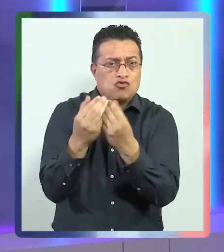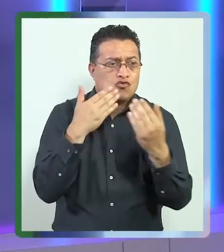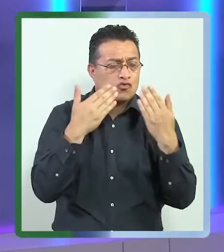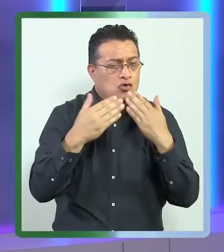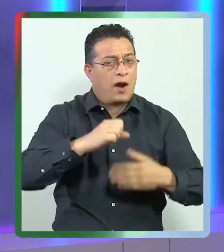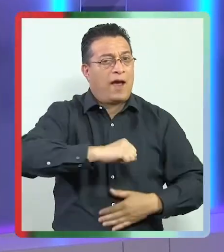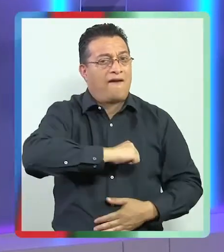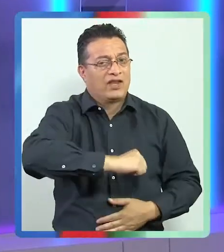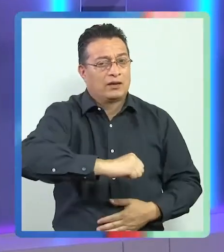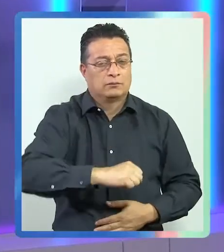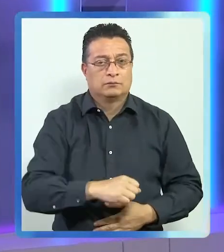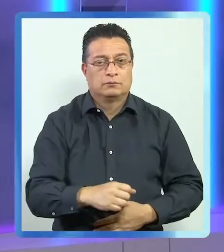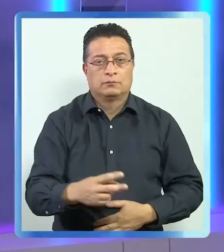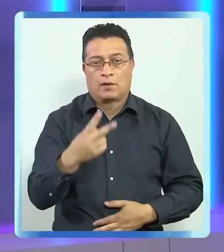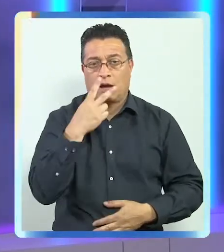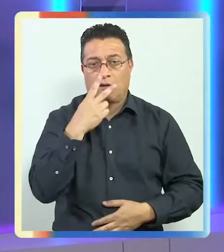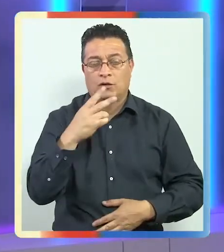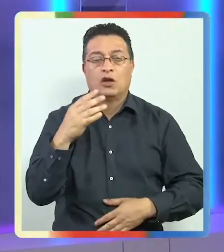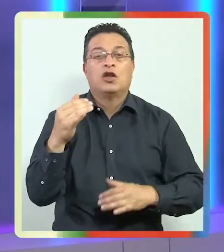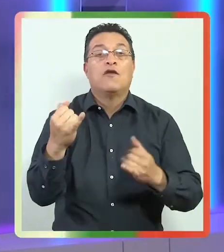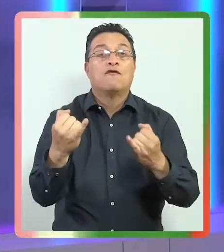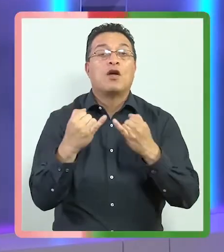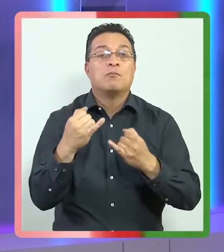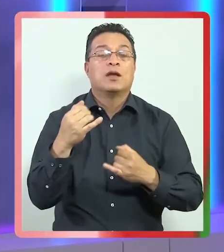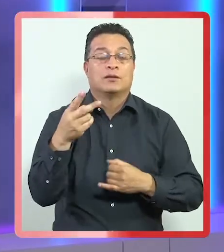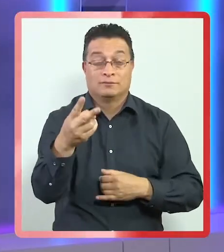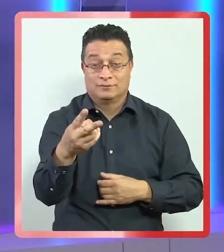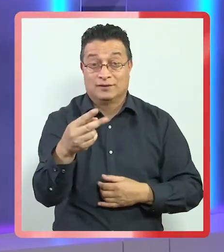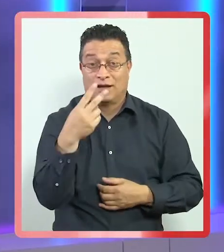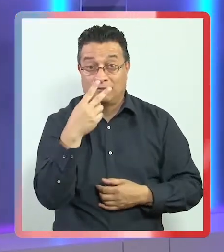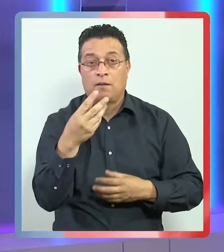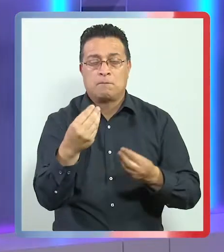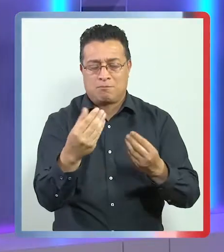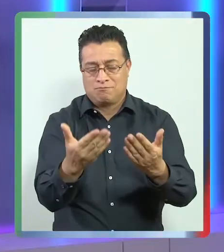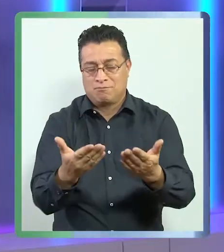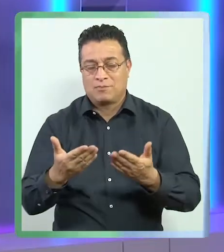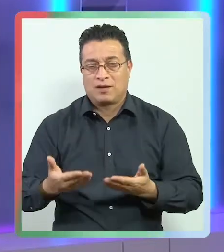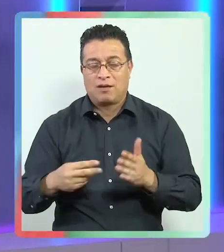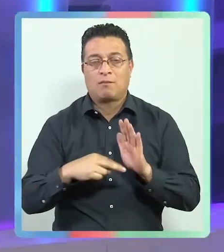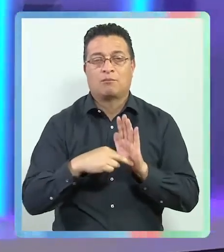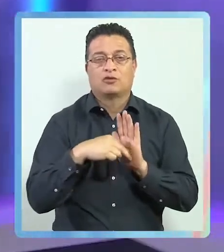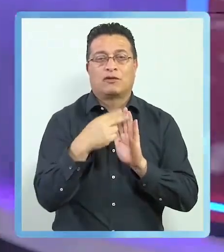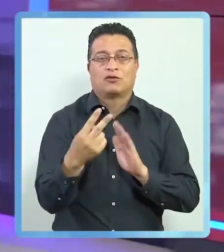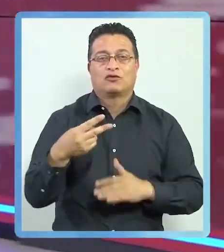el informe de Universidad Autónoma de Televisión les damos la bienvenida a Portavoz Noticias.